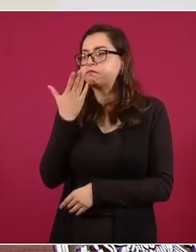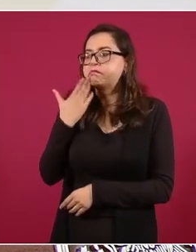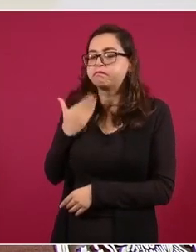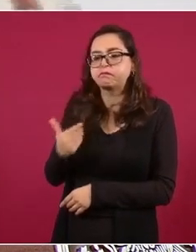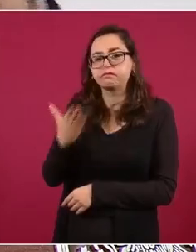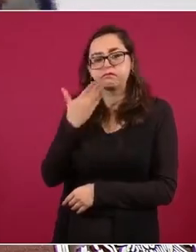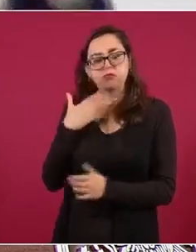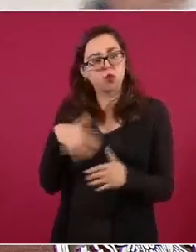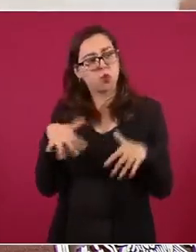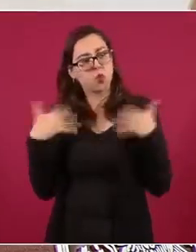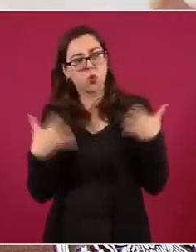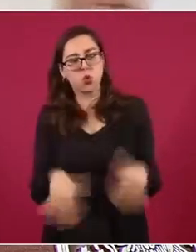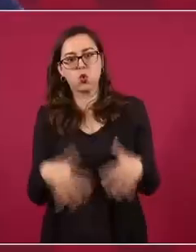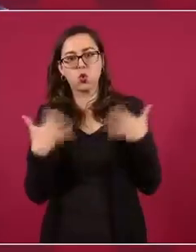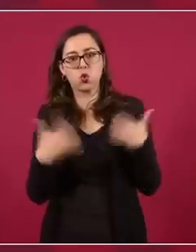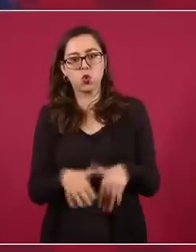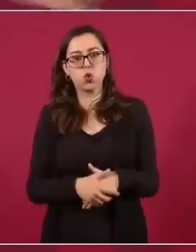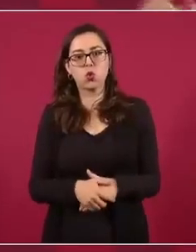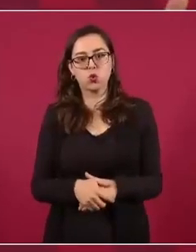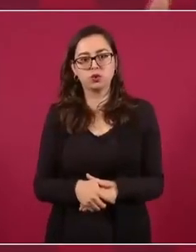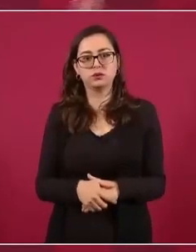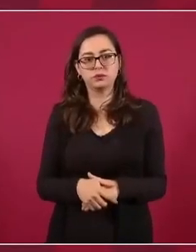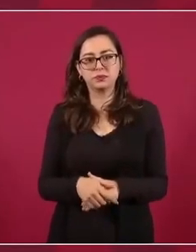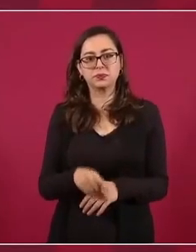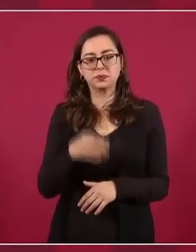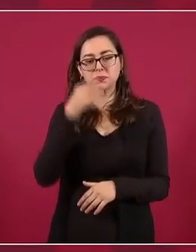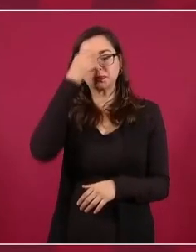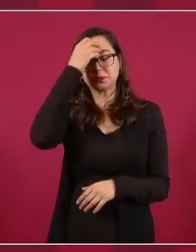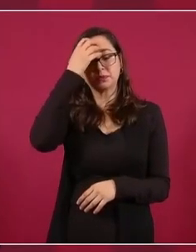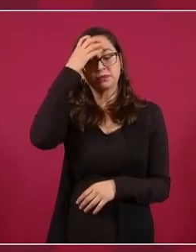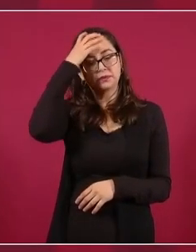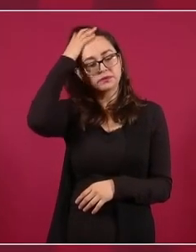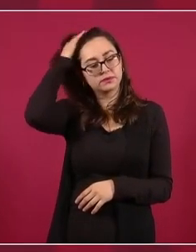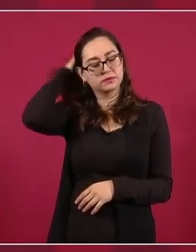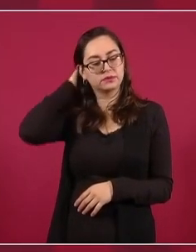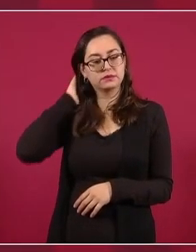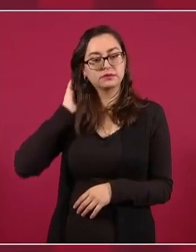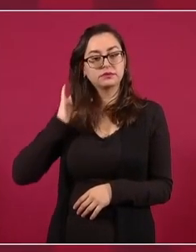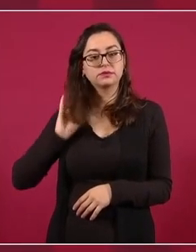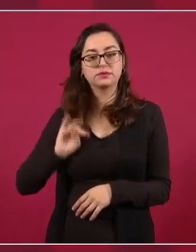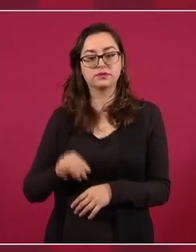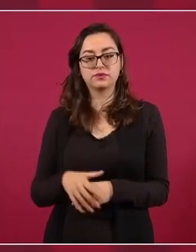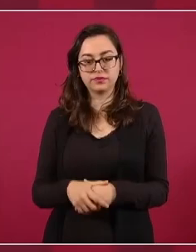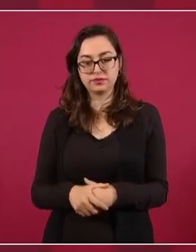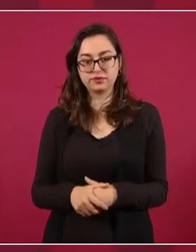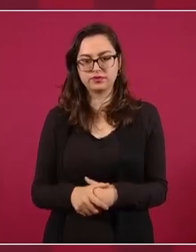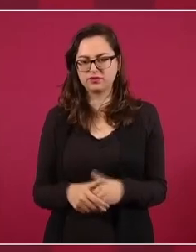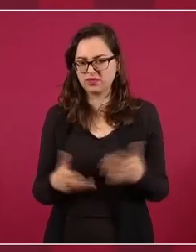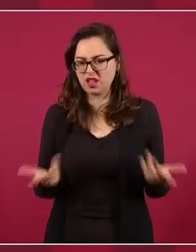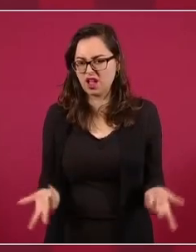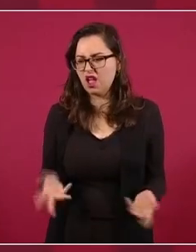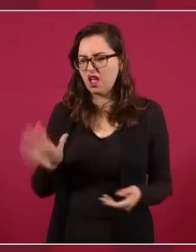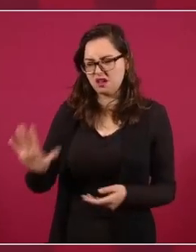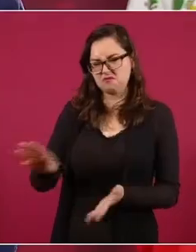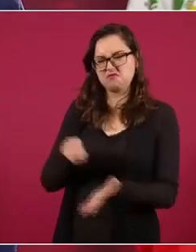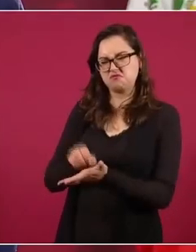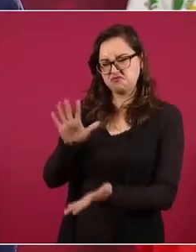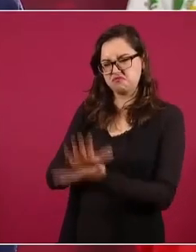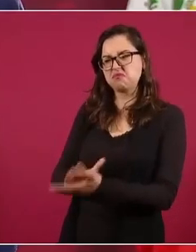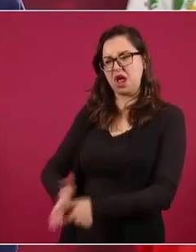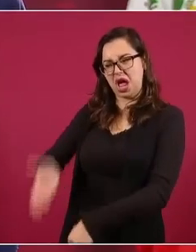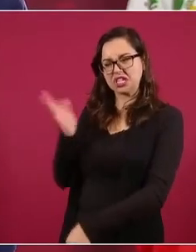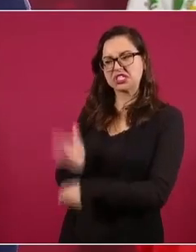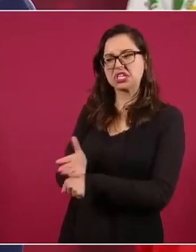Nada de que van a castigar a México